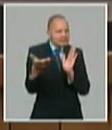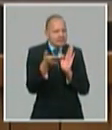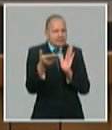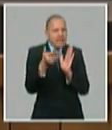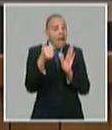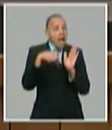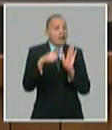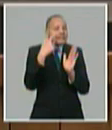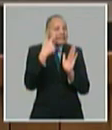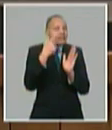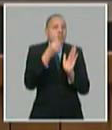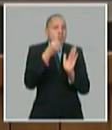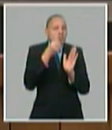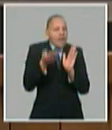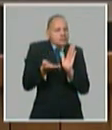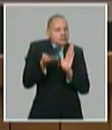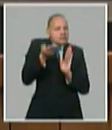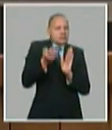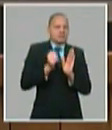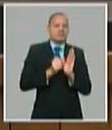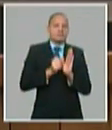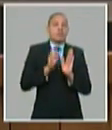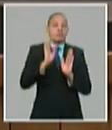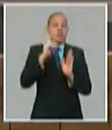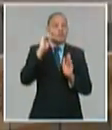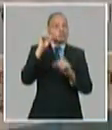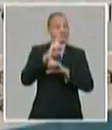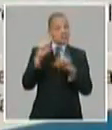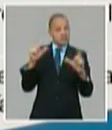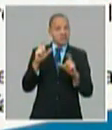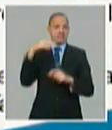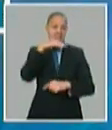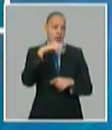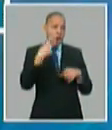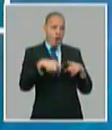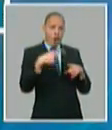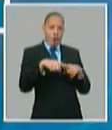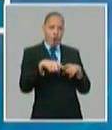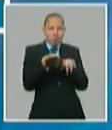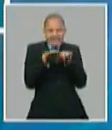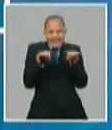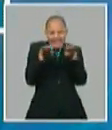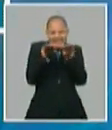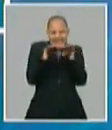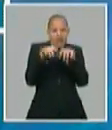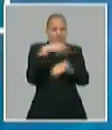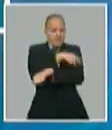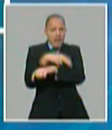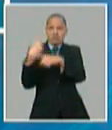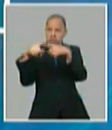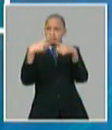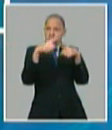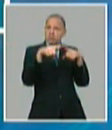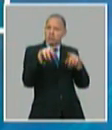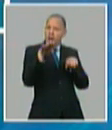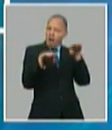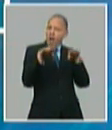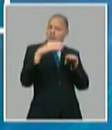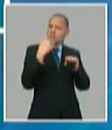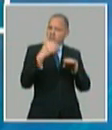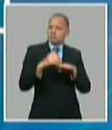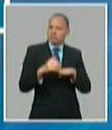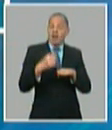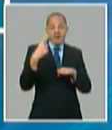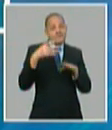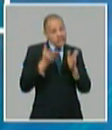nos hacen comparables con la inversión en ciencia tecnología y innovación de otros países y tenemos que seguir haciendo más en el